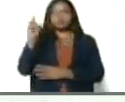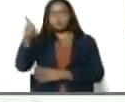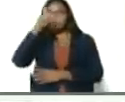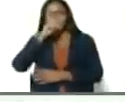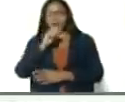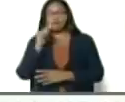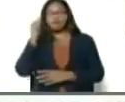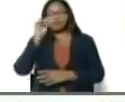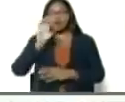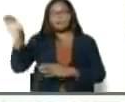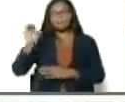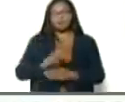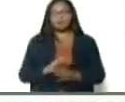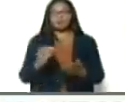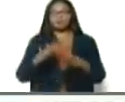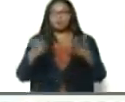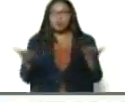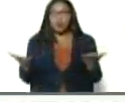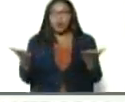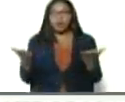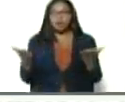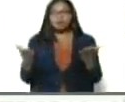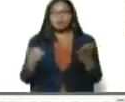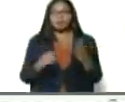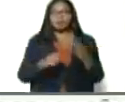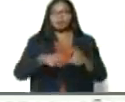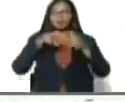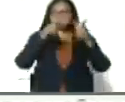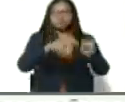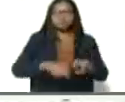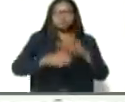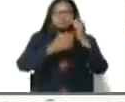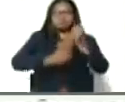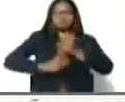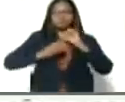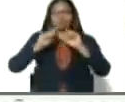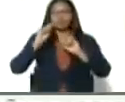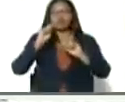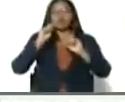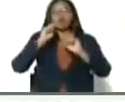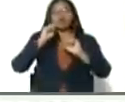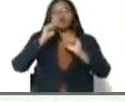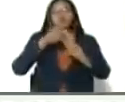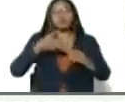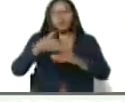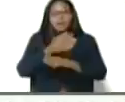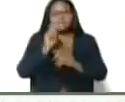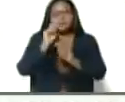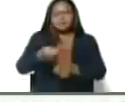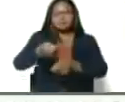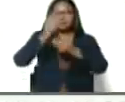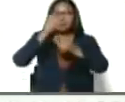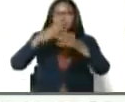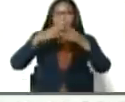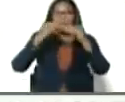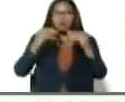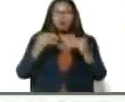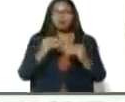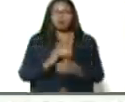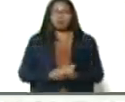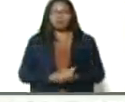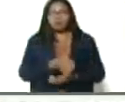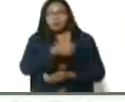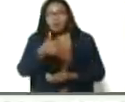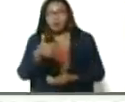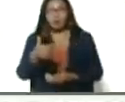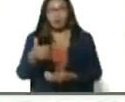los pueblos, capítulo, campesinos, campesinas, pescadores, pescadoras, acuicultores, acuicultoras, todo lo que